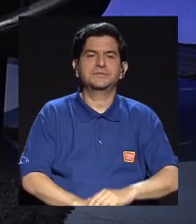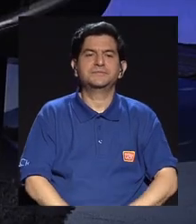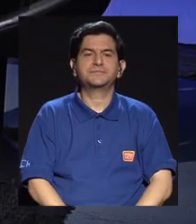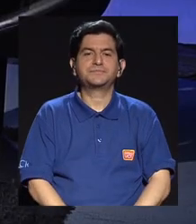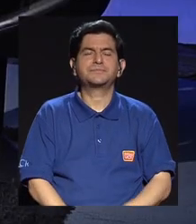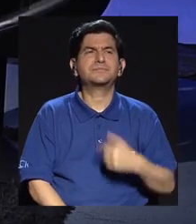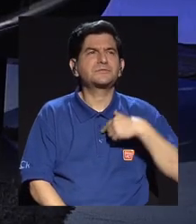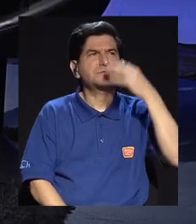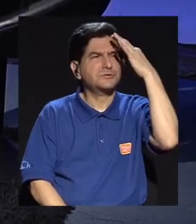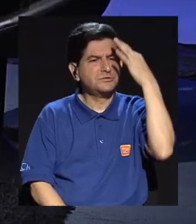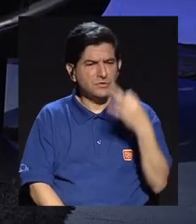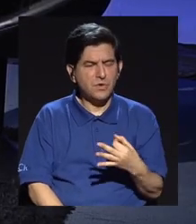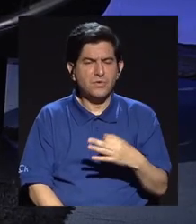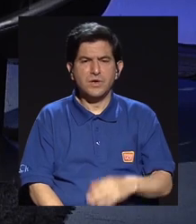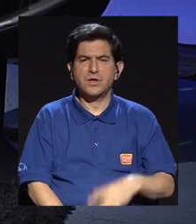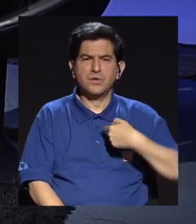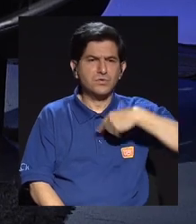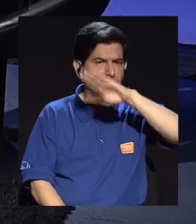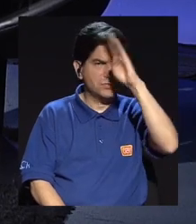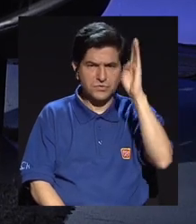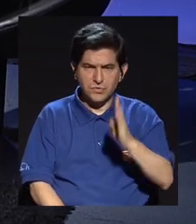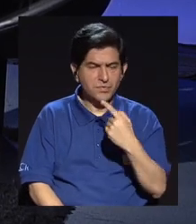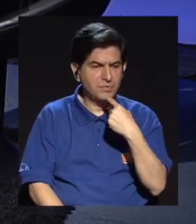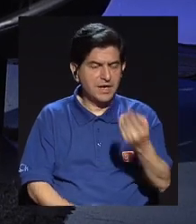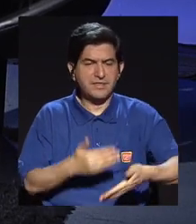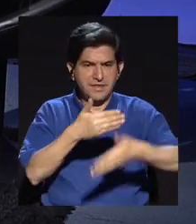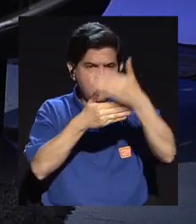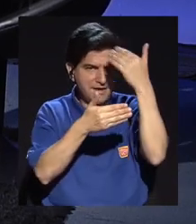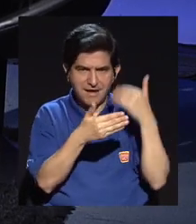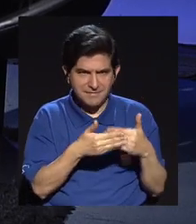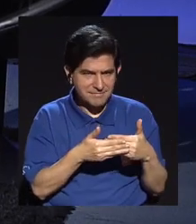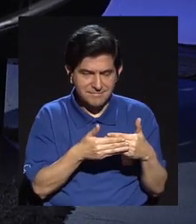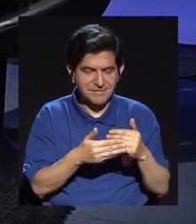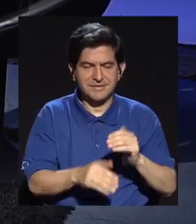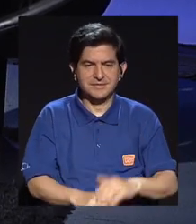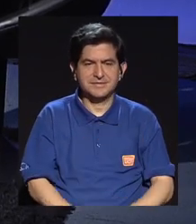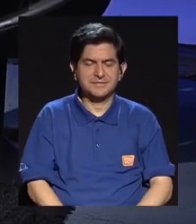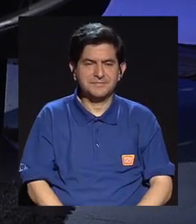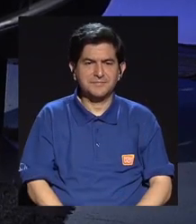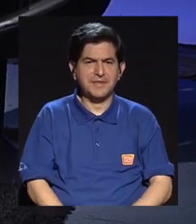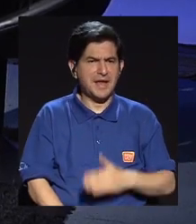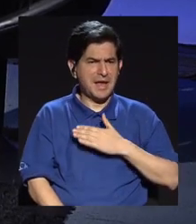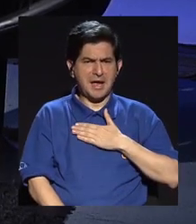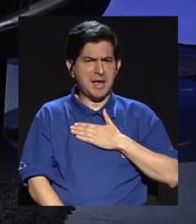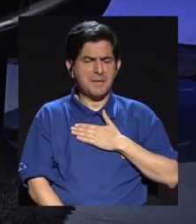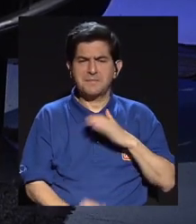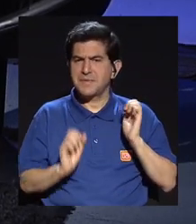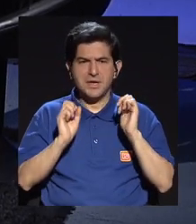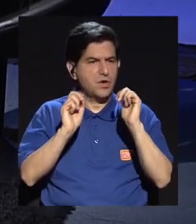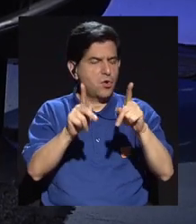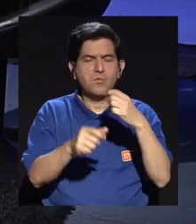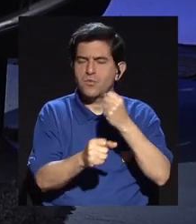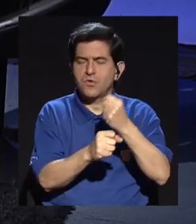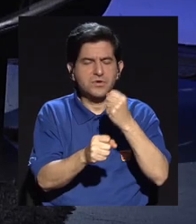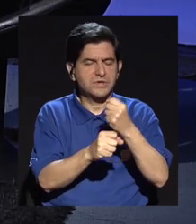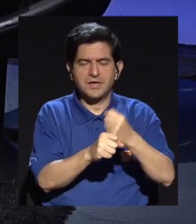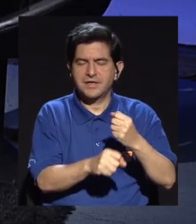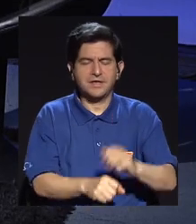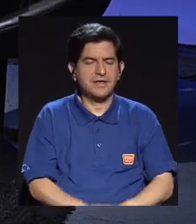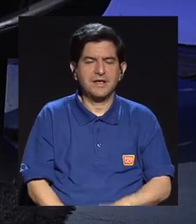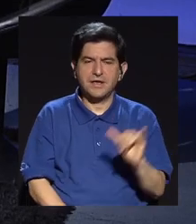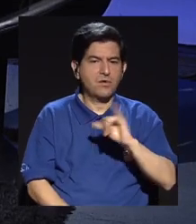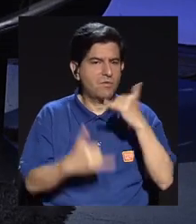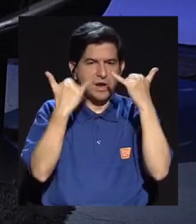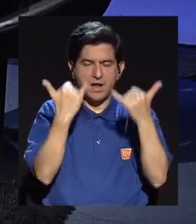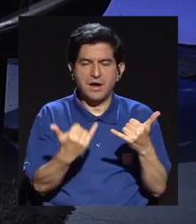Exactamente. Yo creo que yo nunca, así como le decía en el bloque anterior, que a mí nadie me había dado las oportunidades laborales que yo he tenido